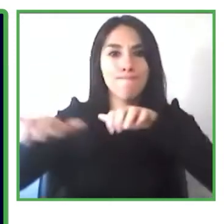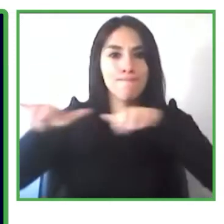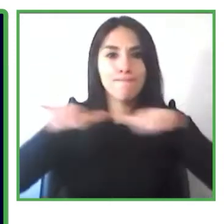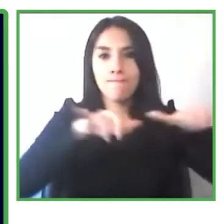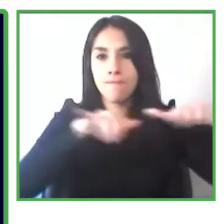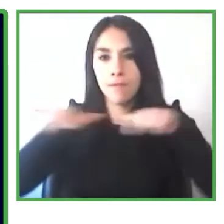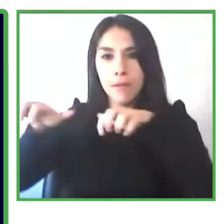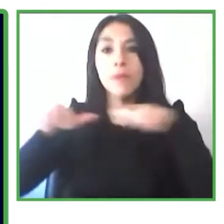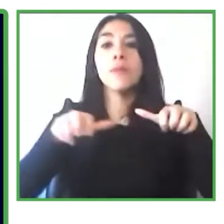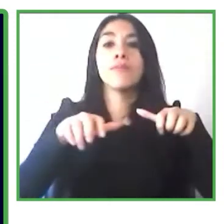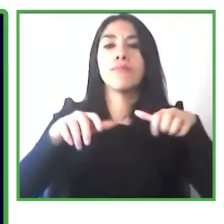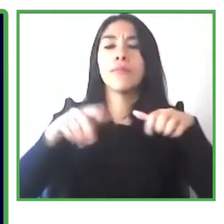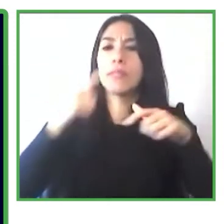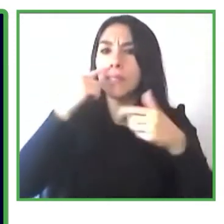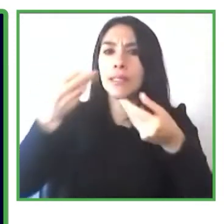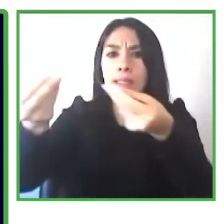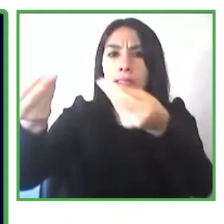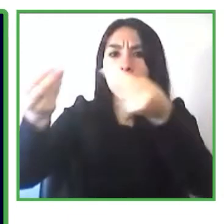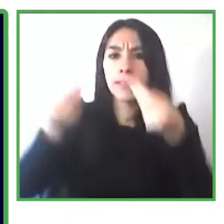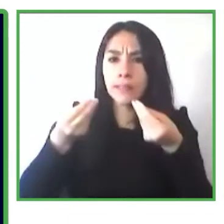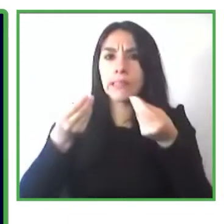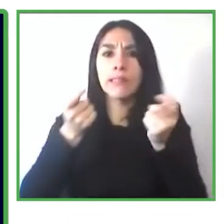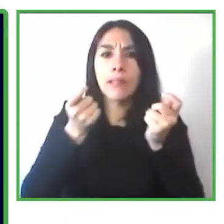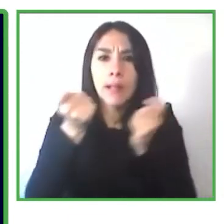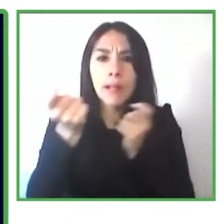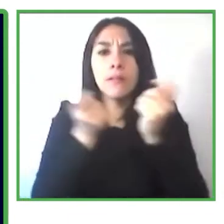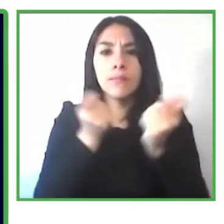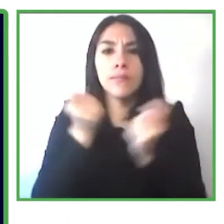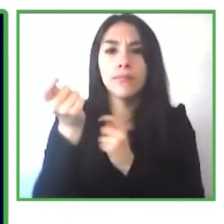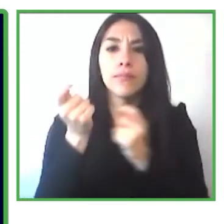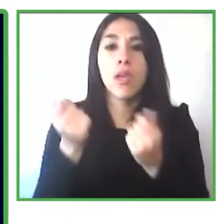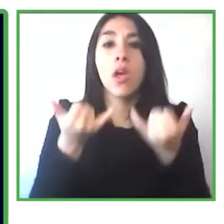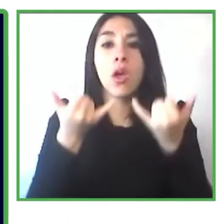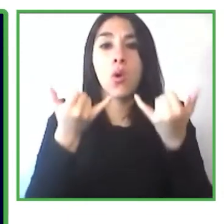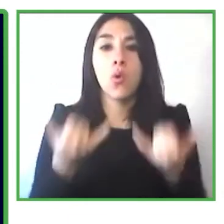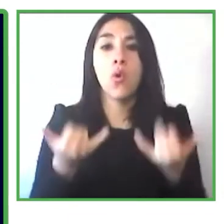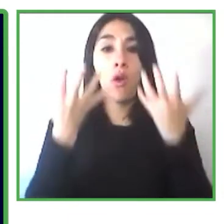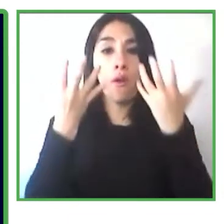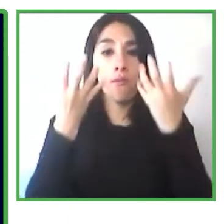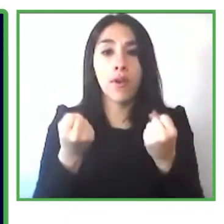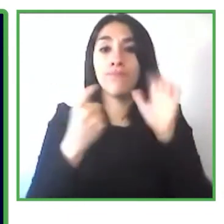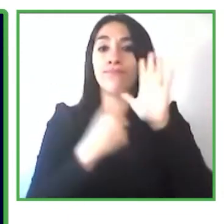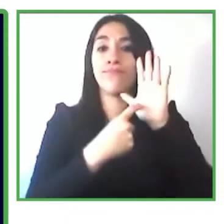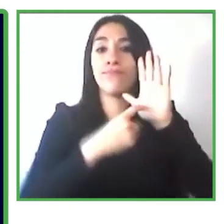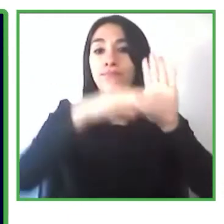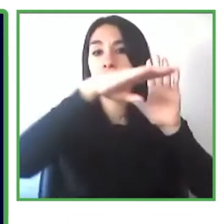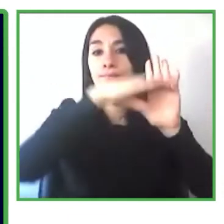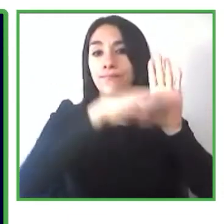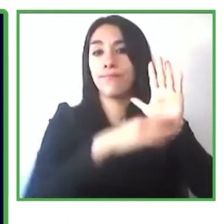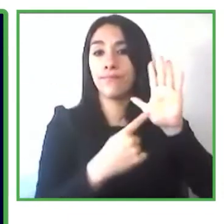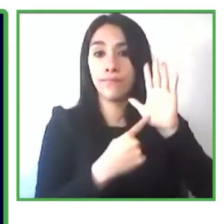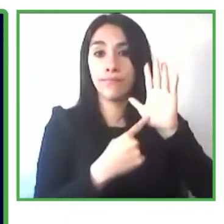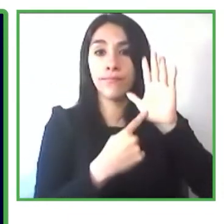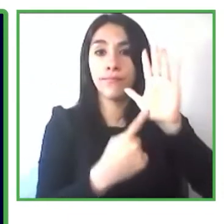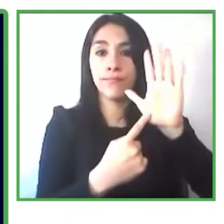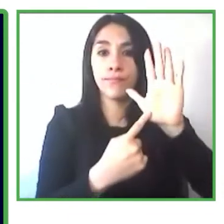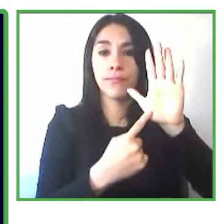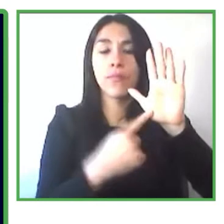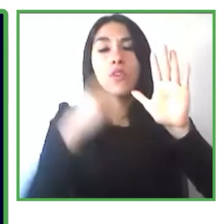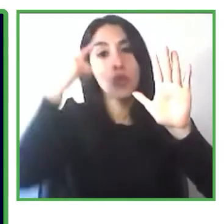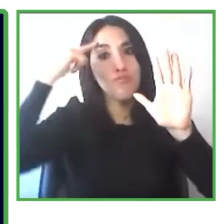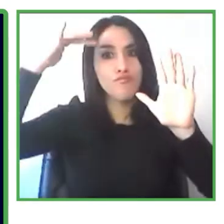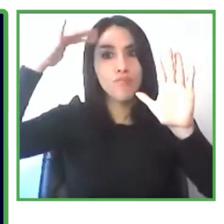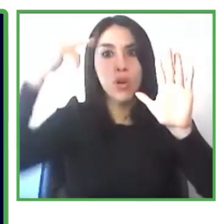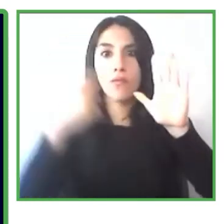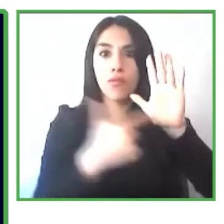ley de incentivo fiscal la misma hasta hoy no cuenta con procesos institucionales bien definidos dejando los